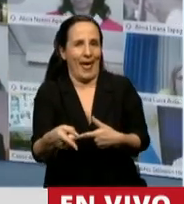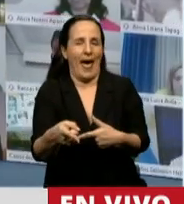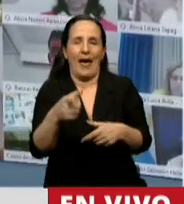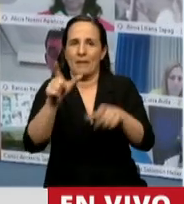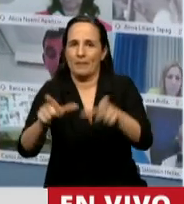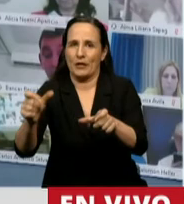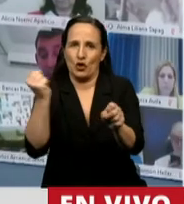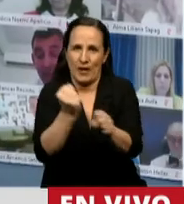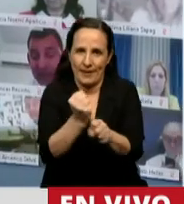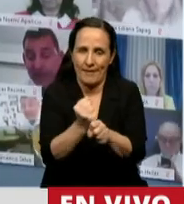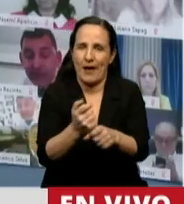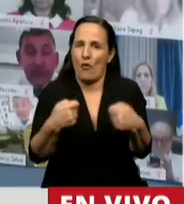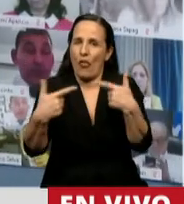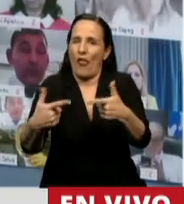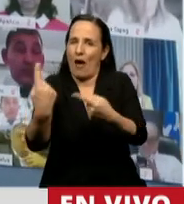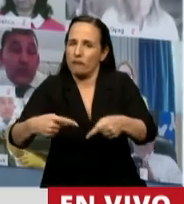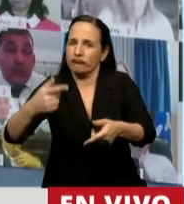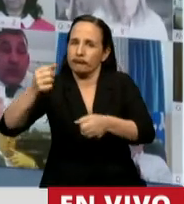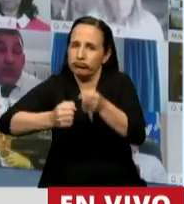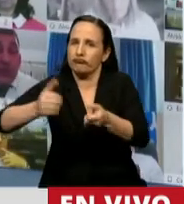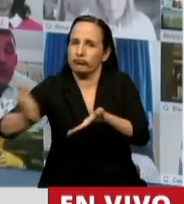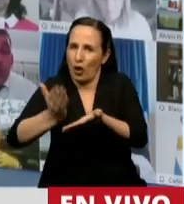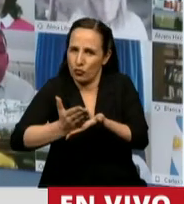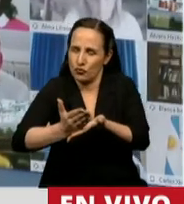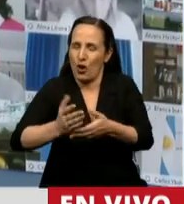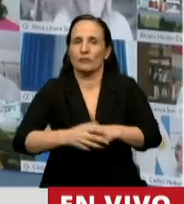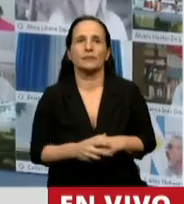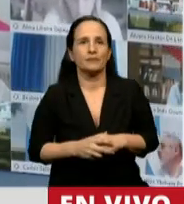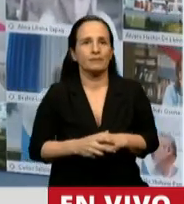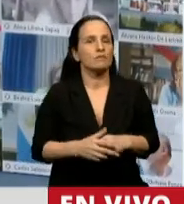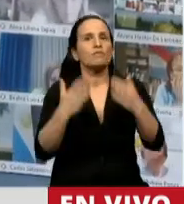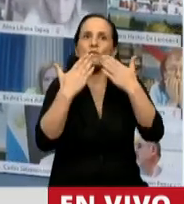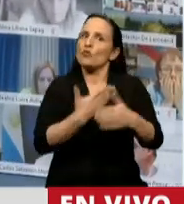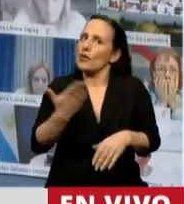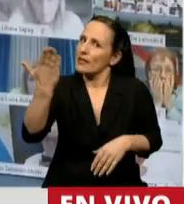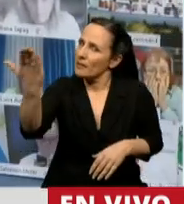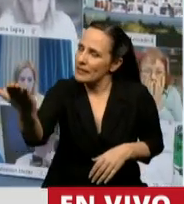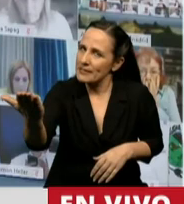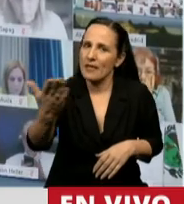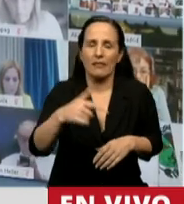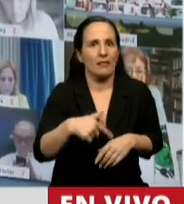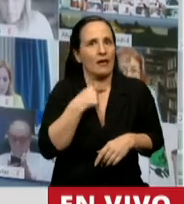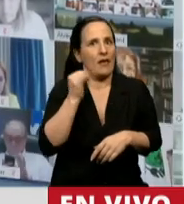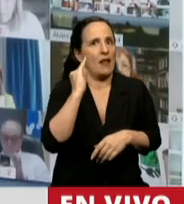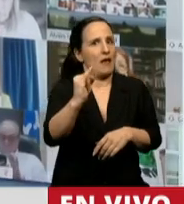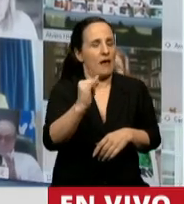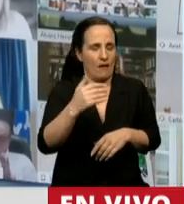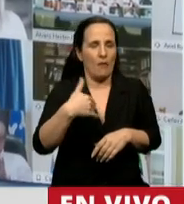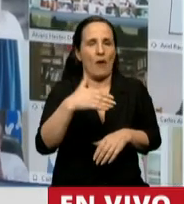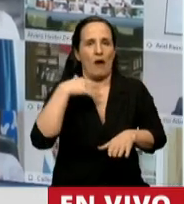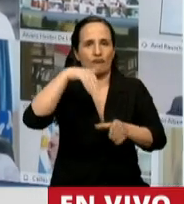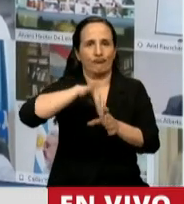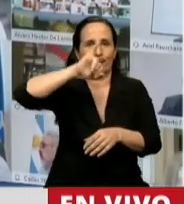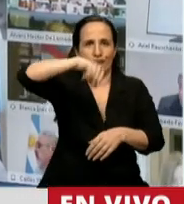trabajo y la producción. Bueno, muchas gracias, Presidente. Le queremos anticipar que vamos a acompañar esta